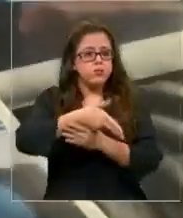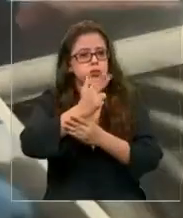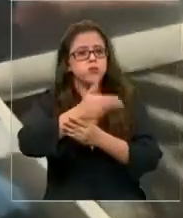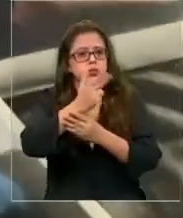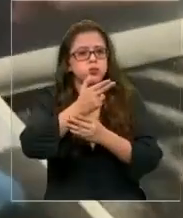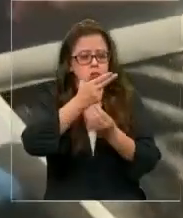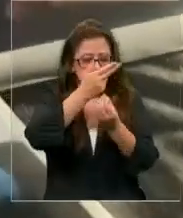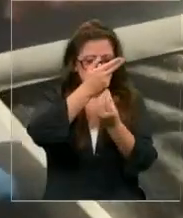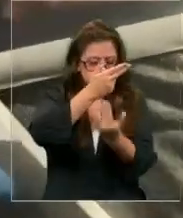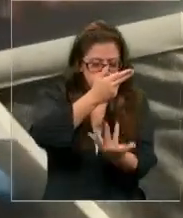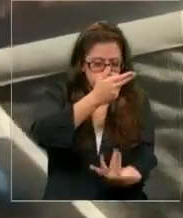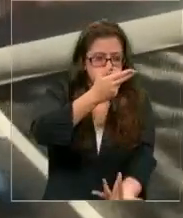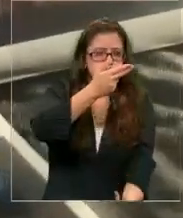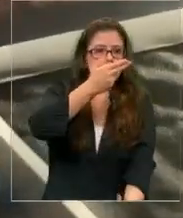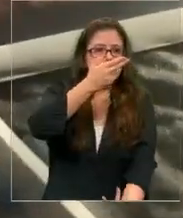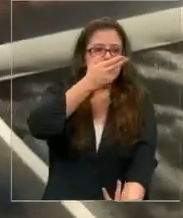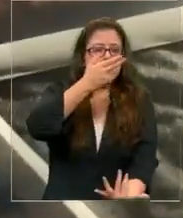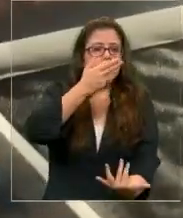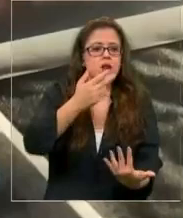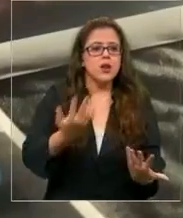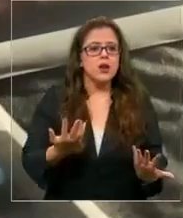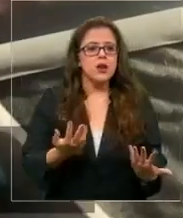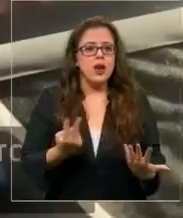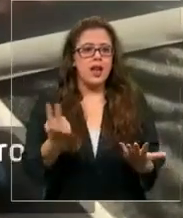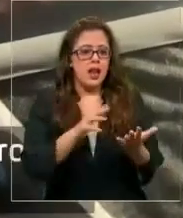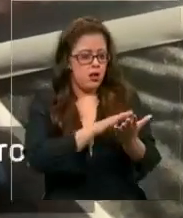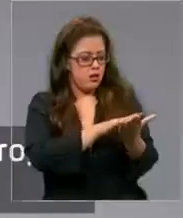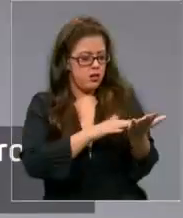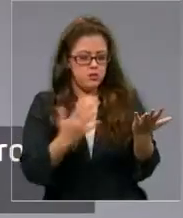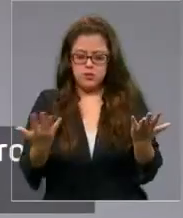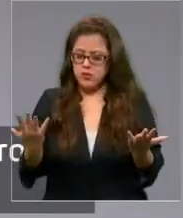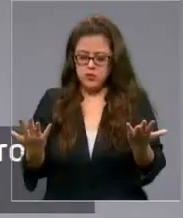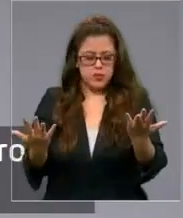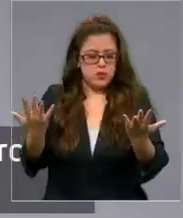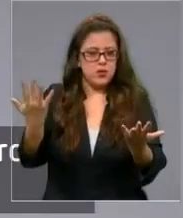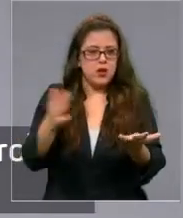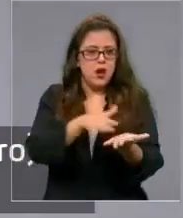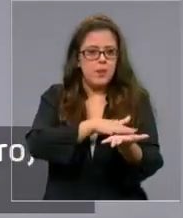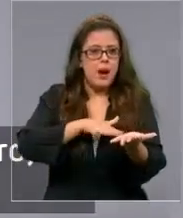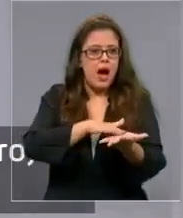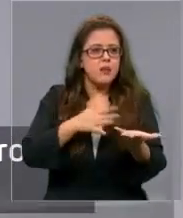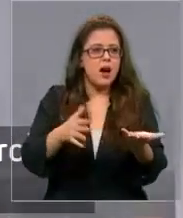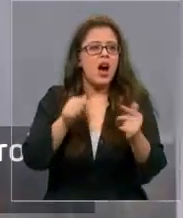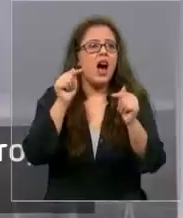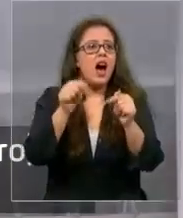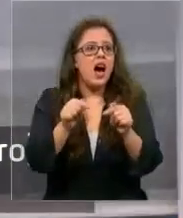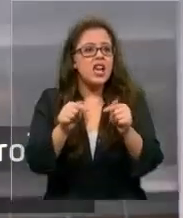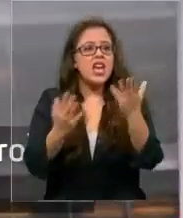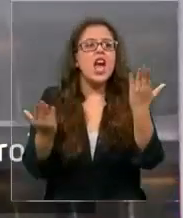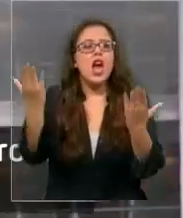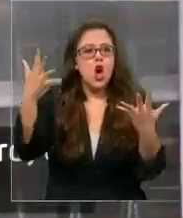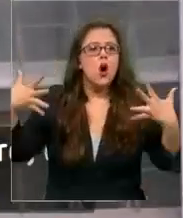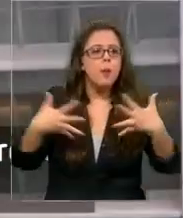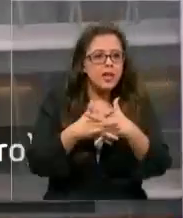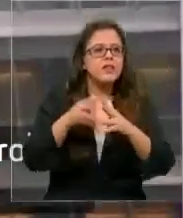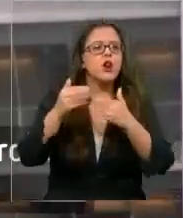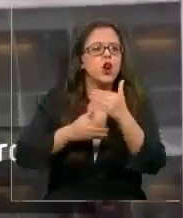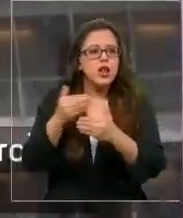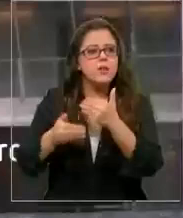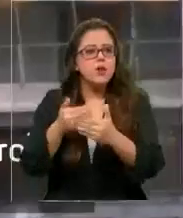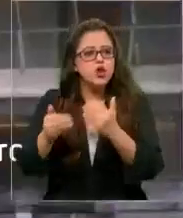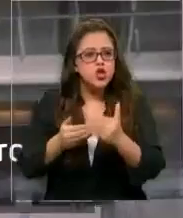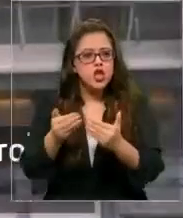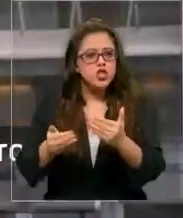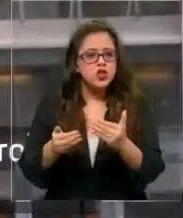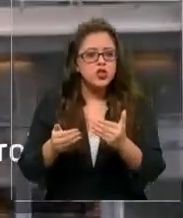haberse encontrado residuos de bario en sus dos palmas. El nivel encontrado es compatible con el proceso en